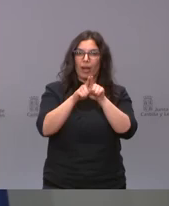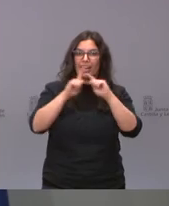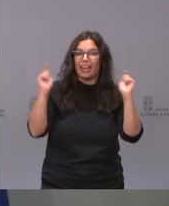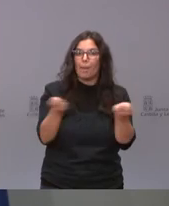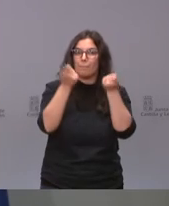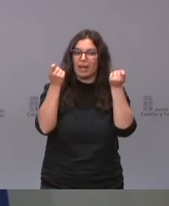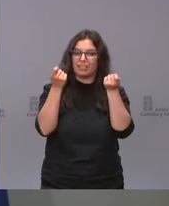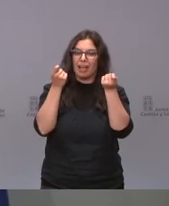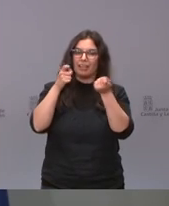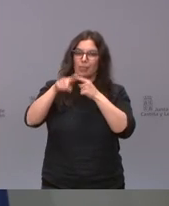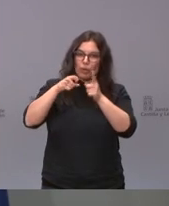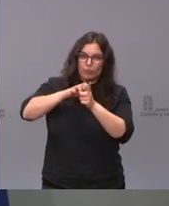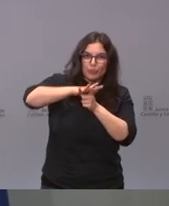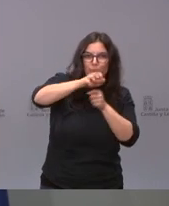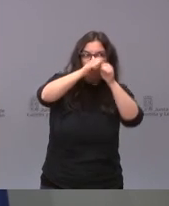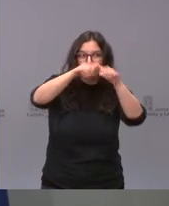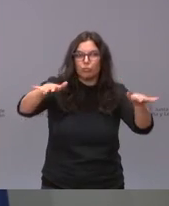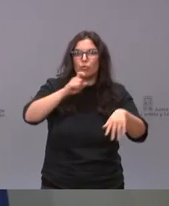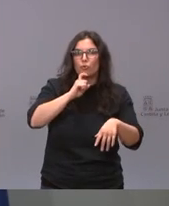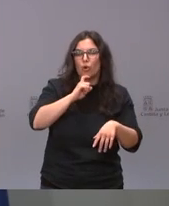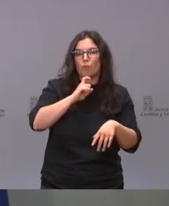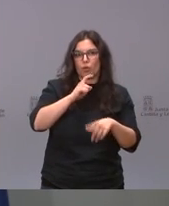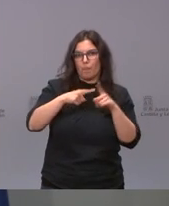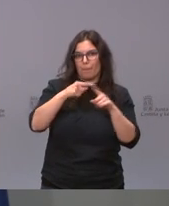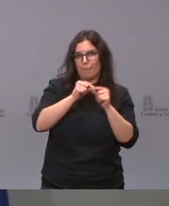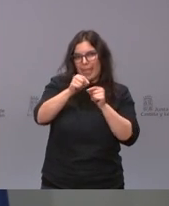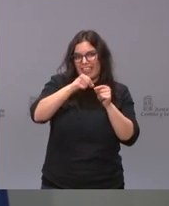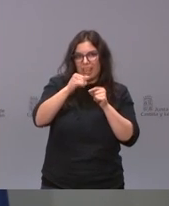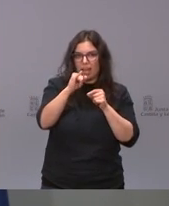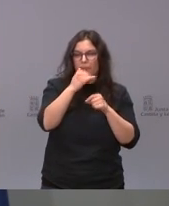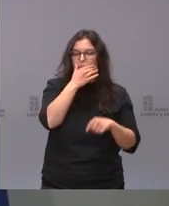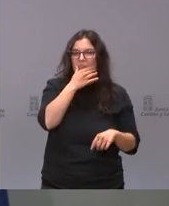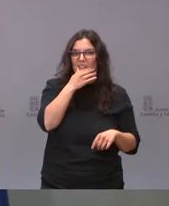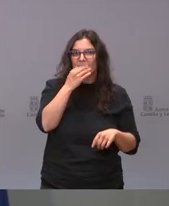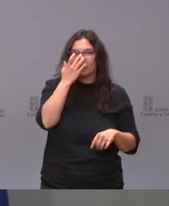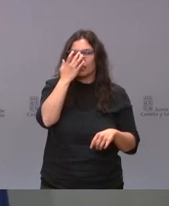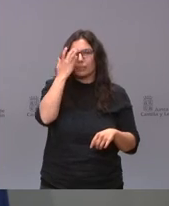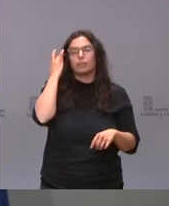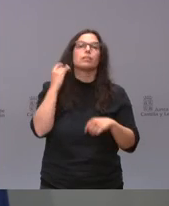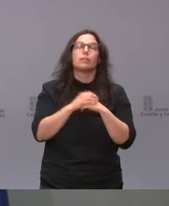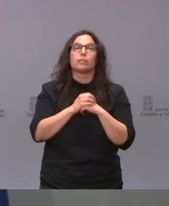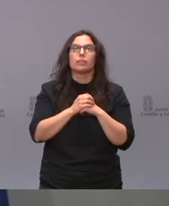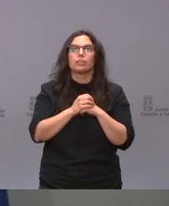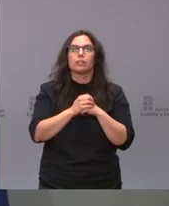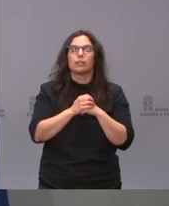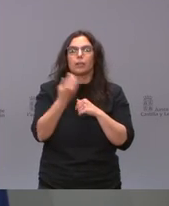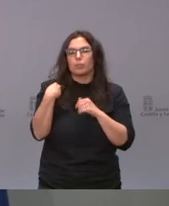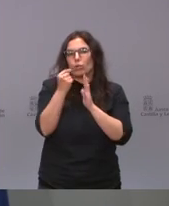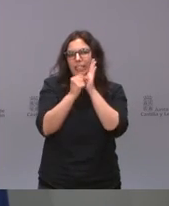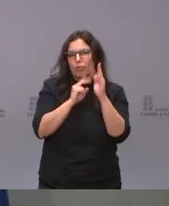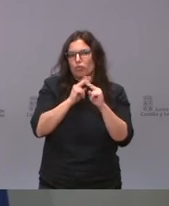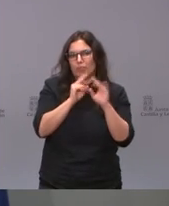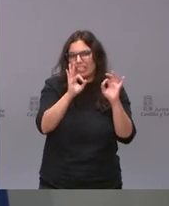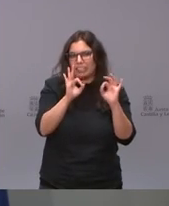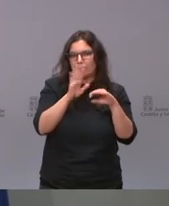organizaciones que le he dicho en las que están de acuerdo en general perdón si es LGM OJD y Comscore son